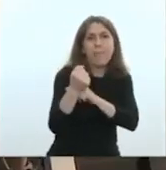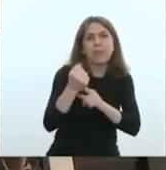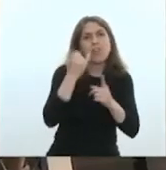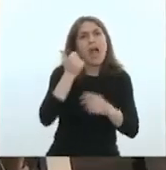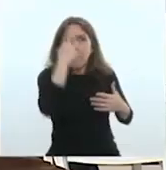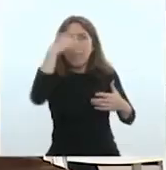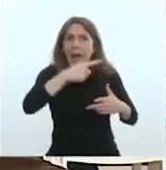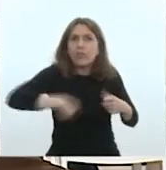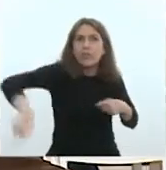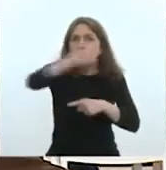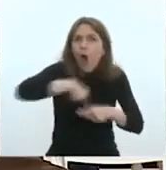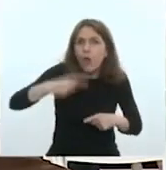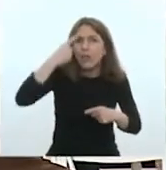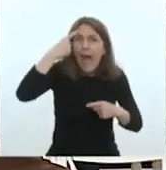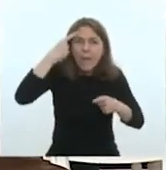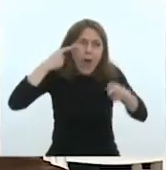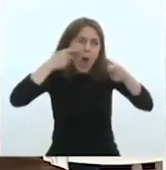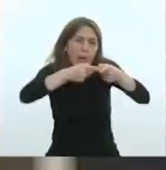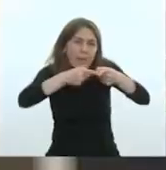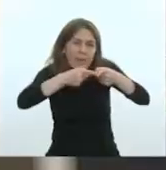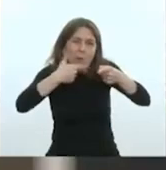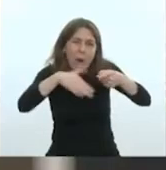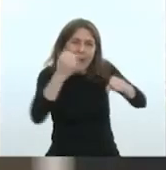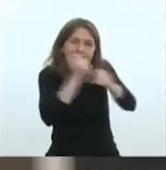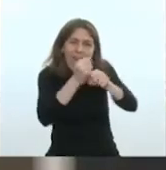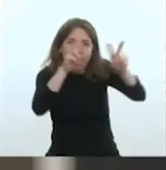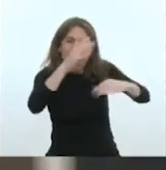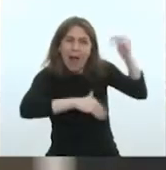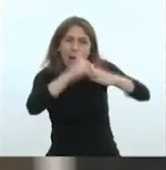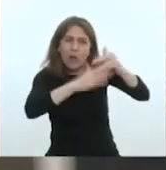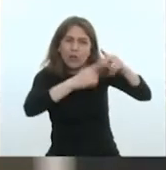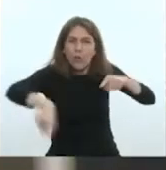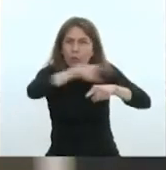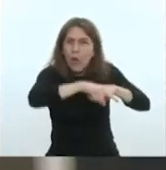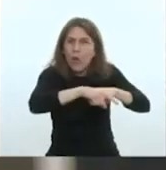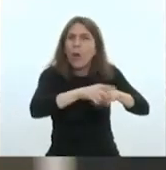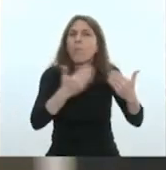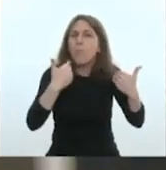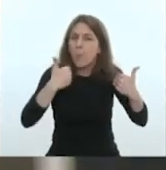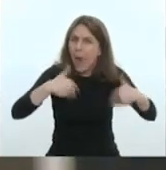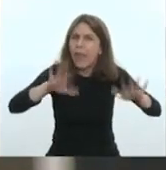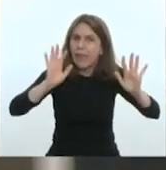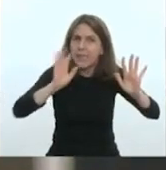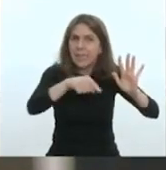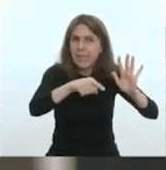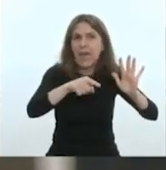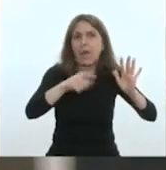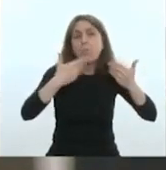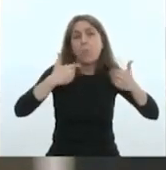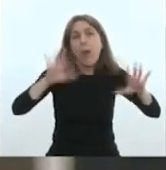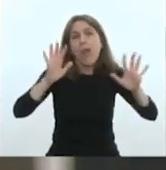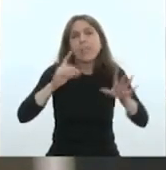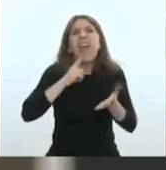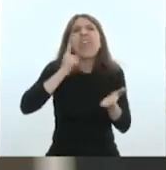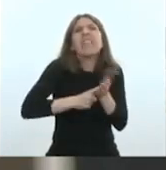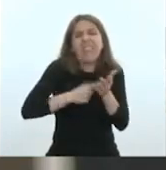que toda nuestra tarea, nuestra tarea vinculada a la construcción, probablemente lo tengamos que hacer, digamos, no sea una